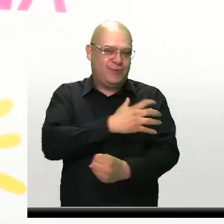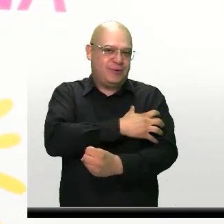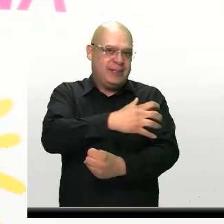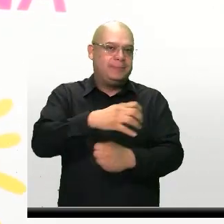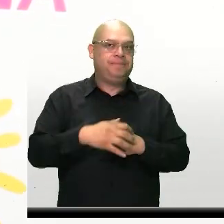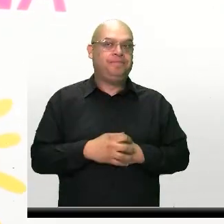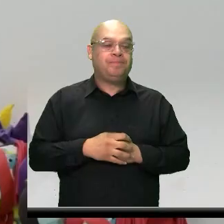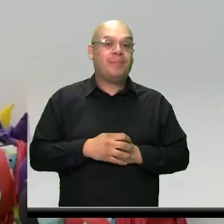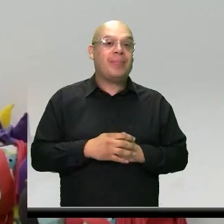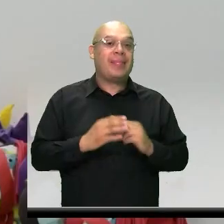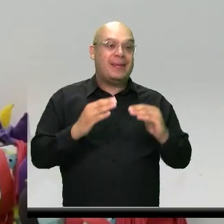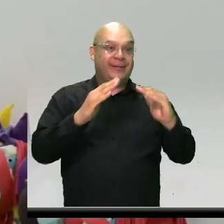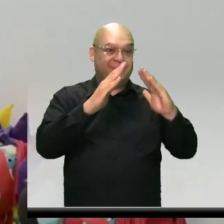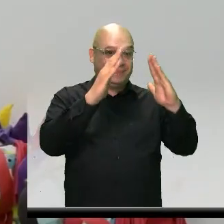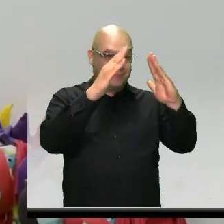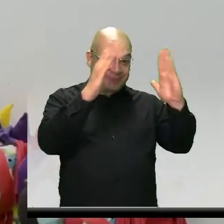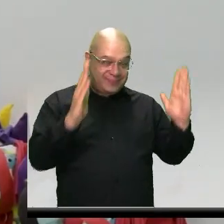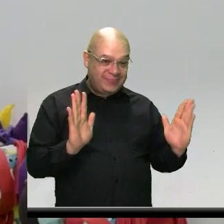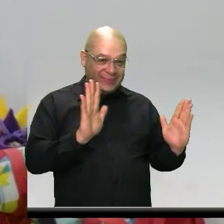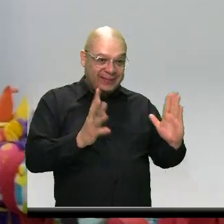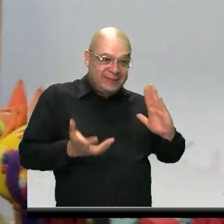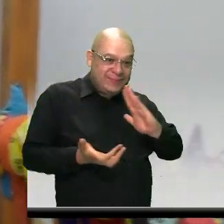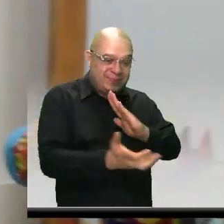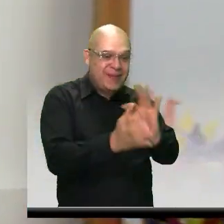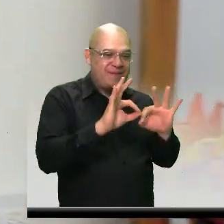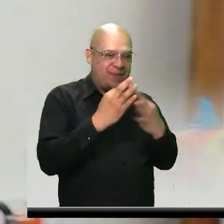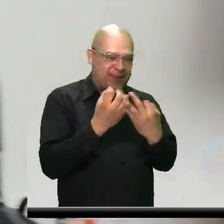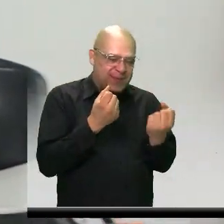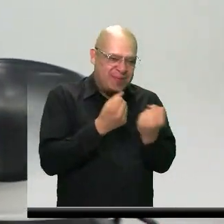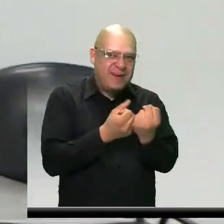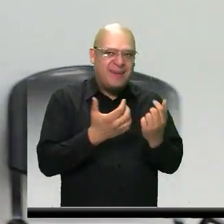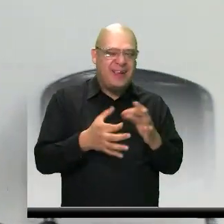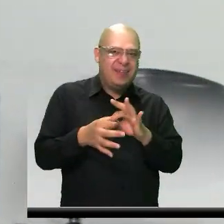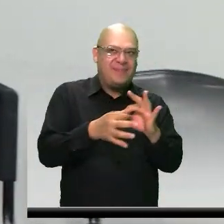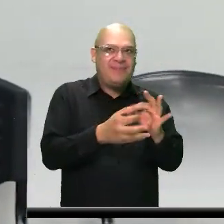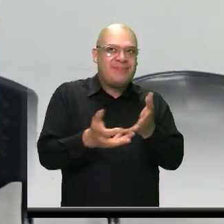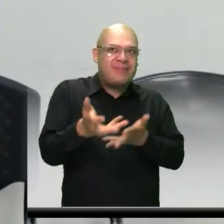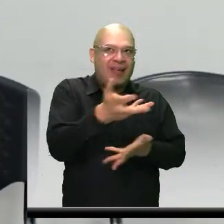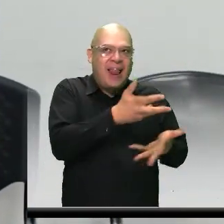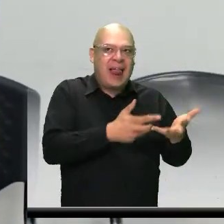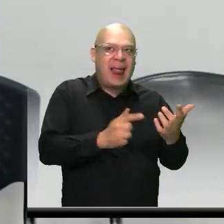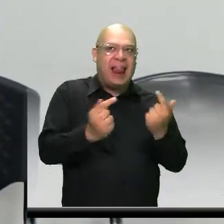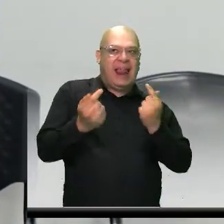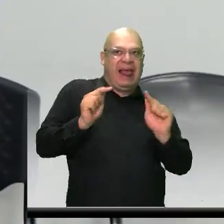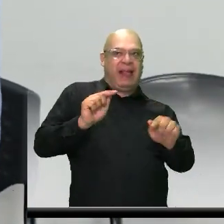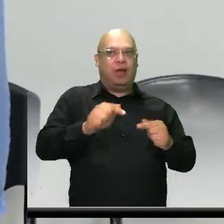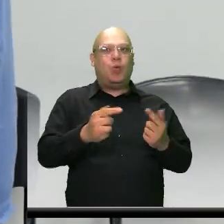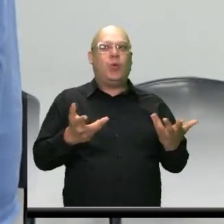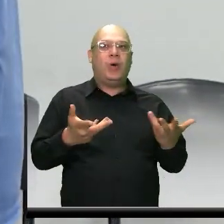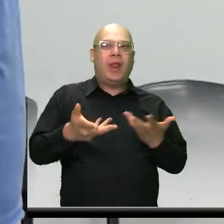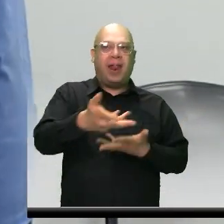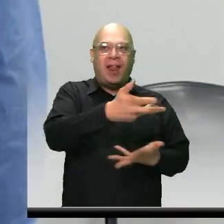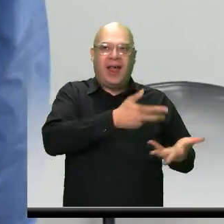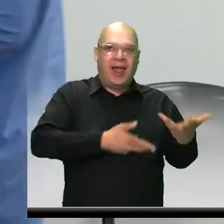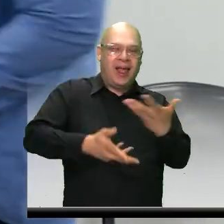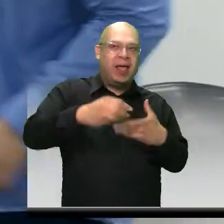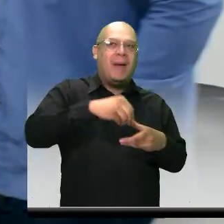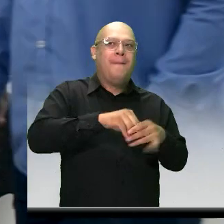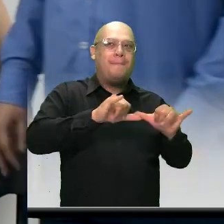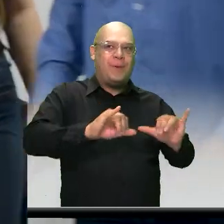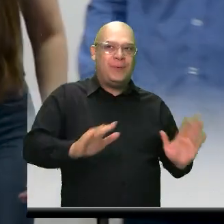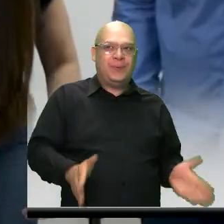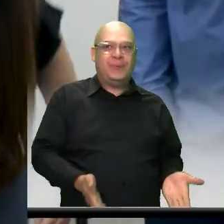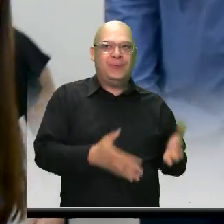Acompañamiento son nuestro sueño de ver familias que se escuchan sin prejuicios, que dialogan con capacidad de ceder la razón,